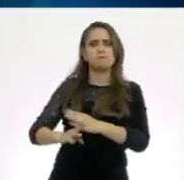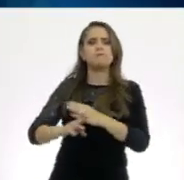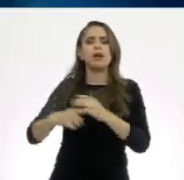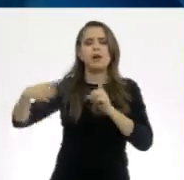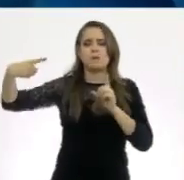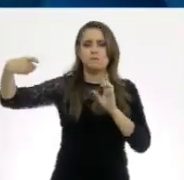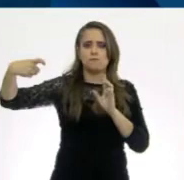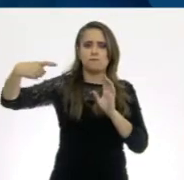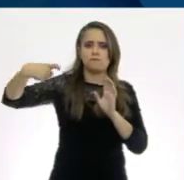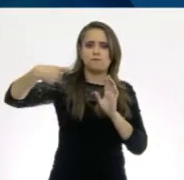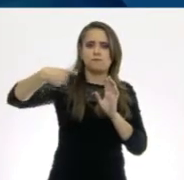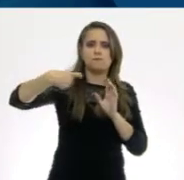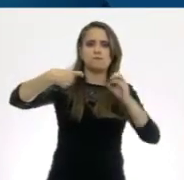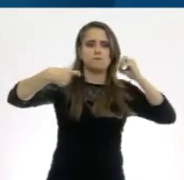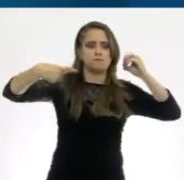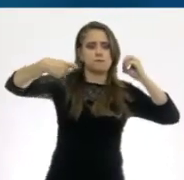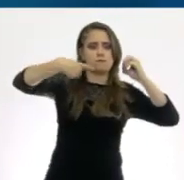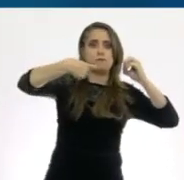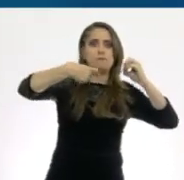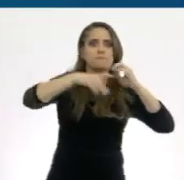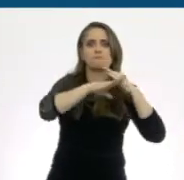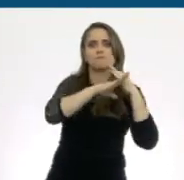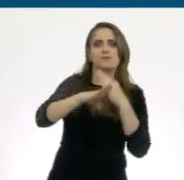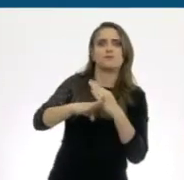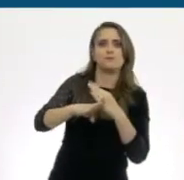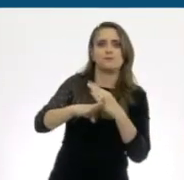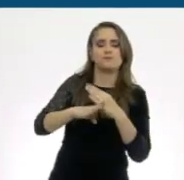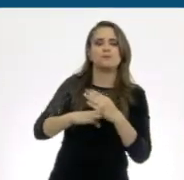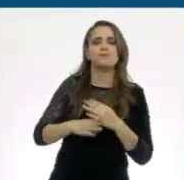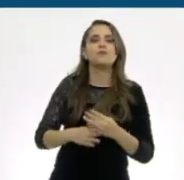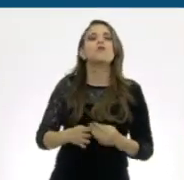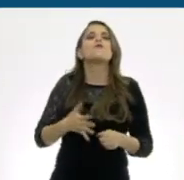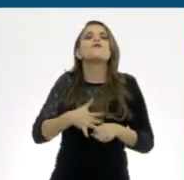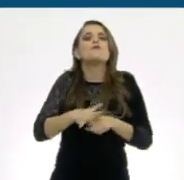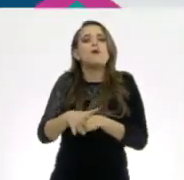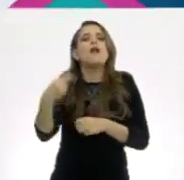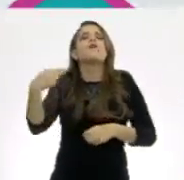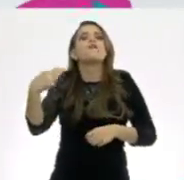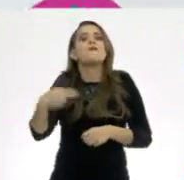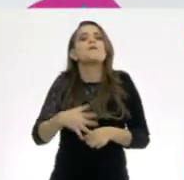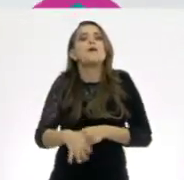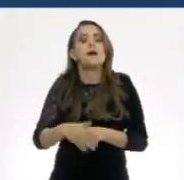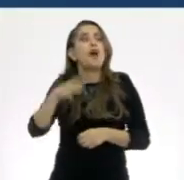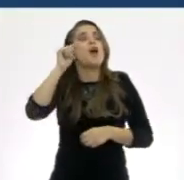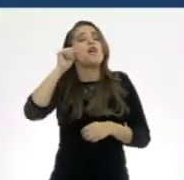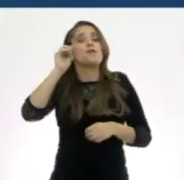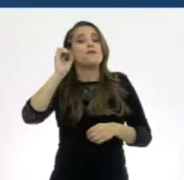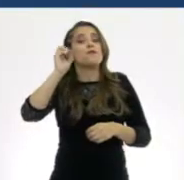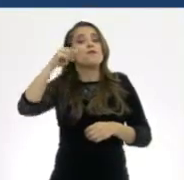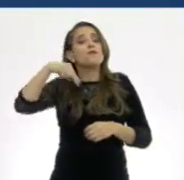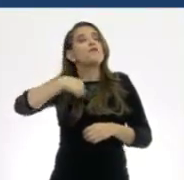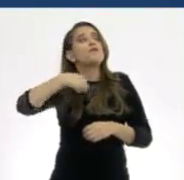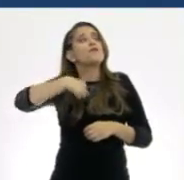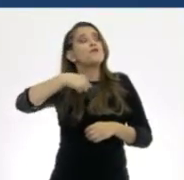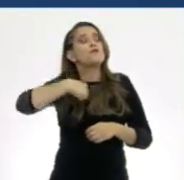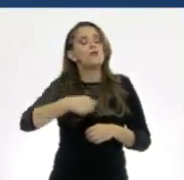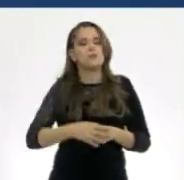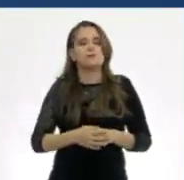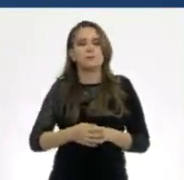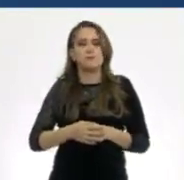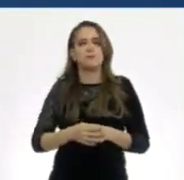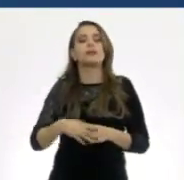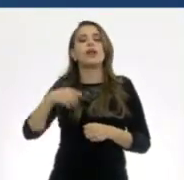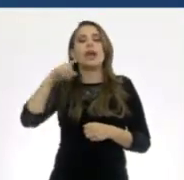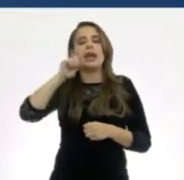los espermatozoides hacia el óvulo? Maestra, maestra, maestra. A ver, Tom, a ver. lo tengo, yo lo tengo. Es el